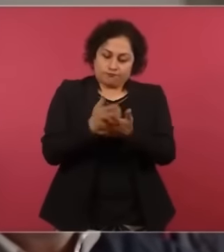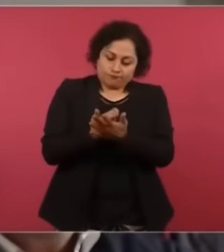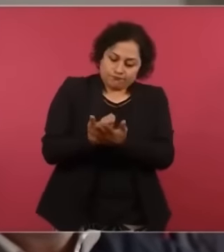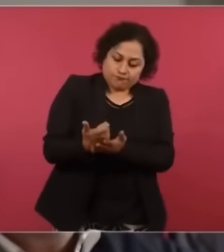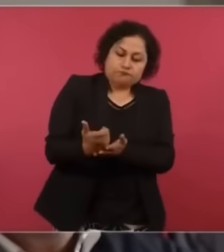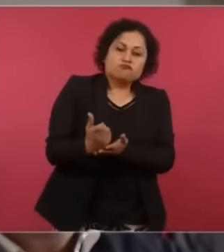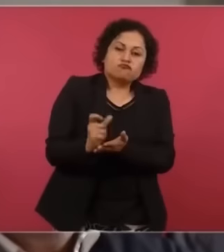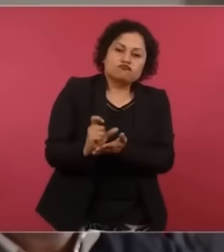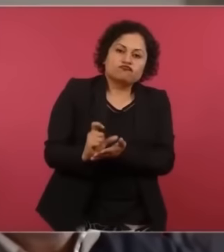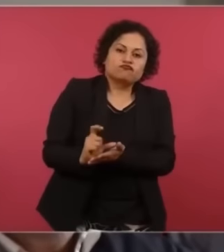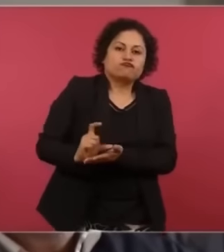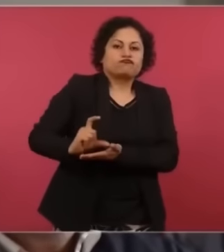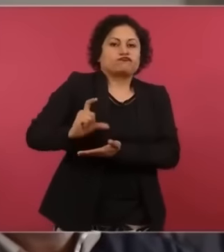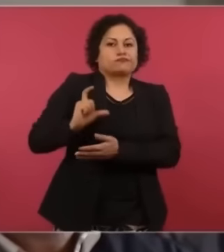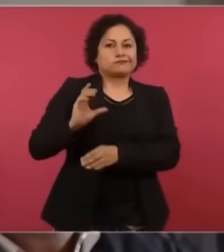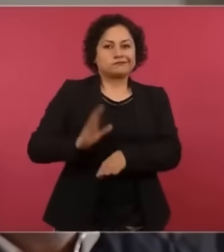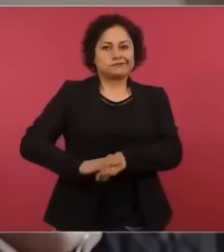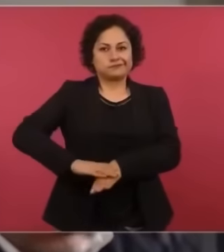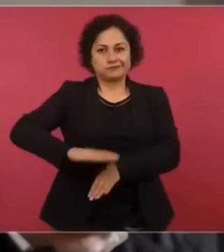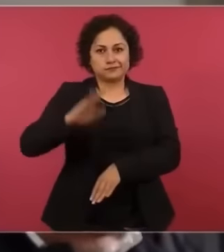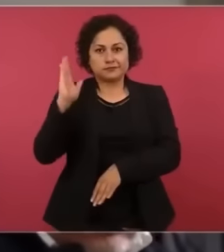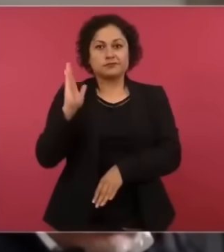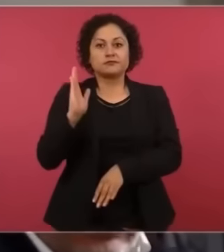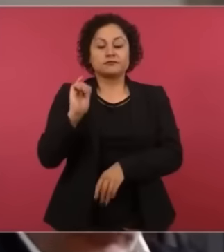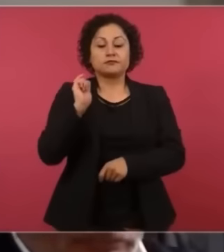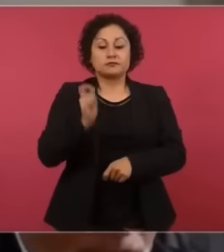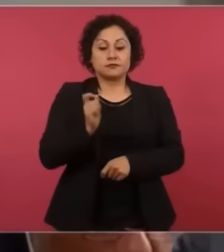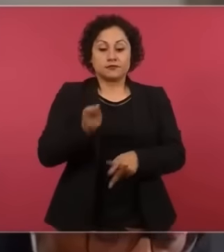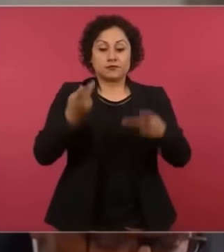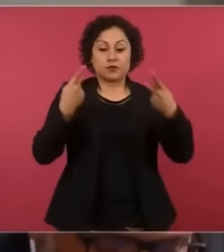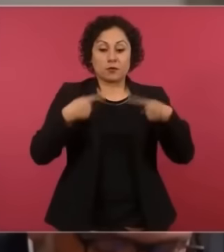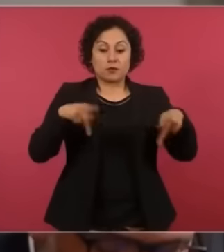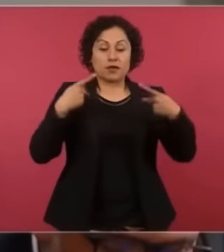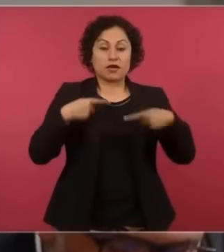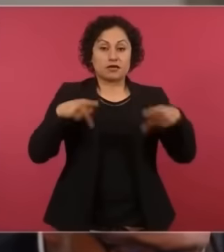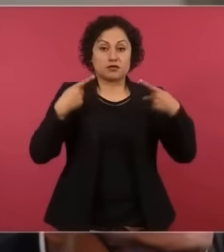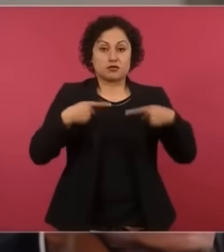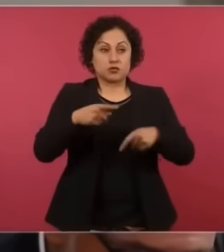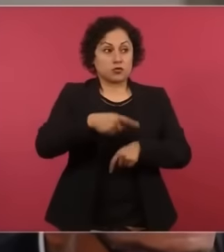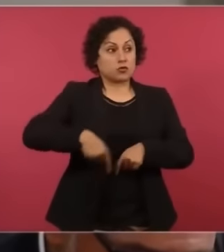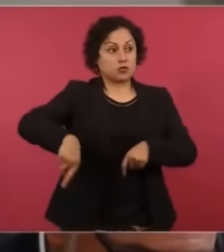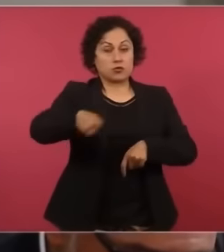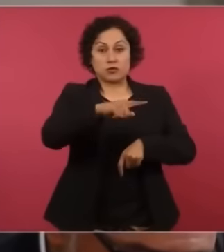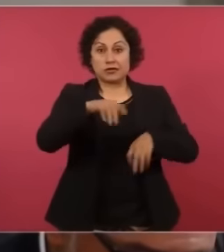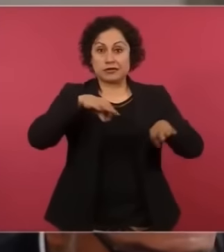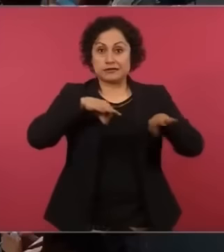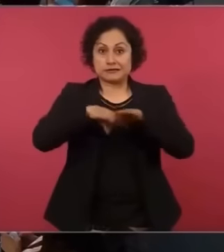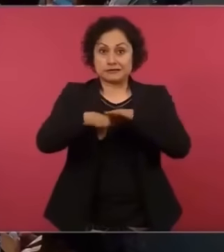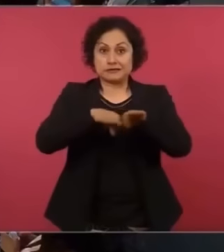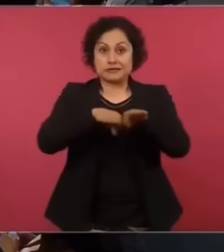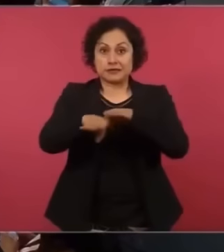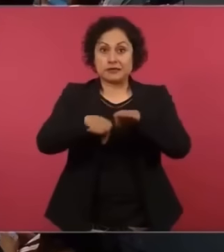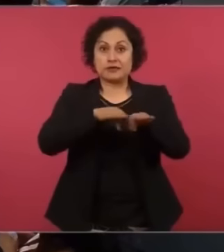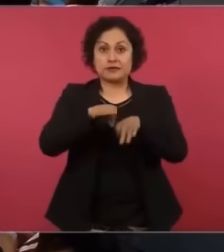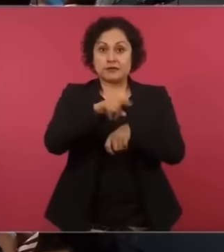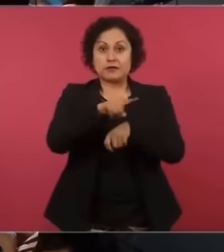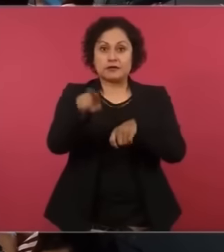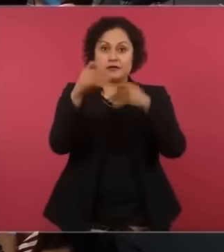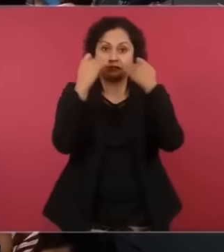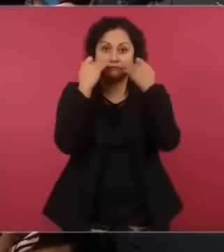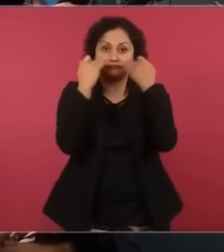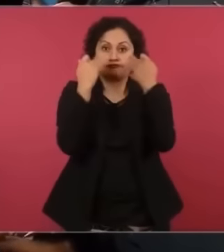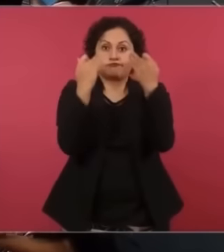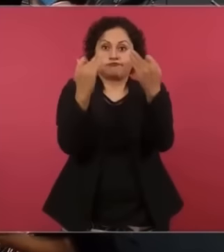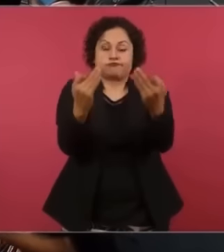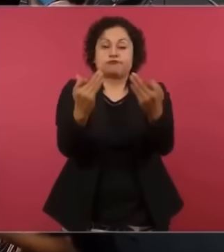adquisitivo, en donde los trabajadores han visto la erradicación del outsourcing,